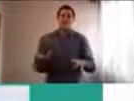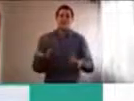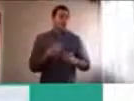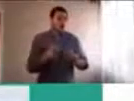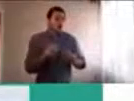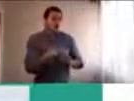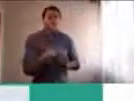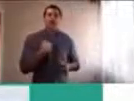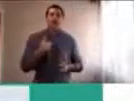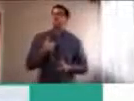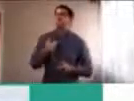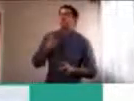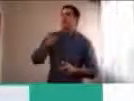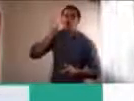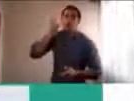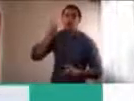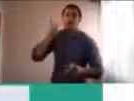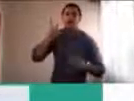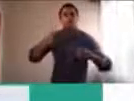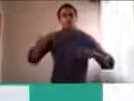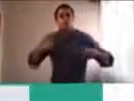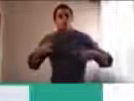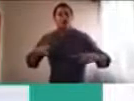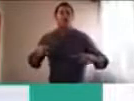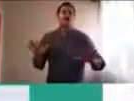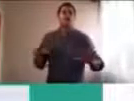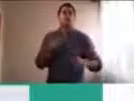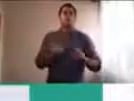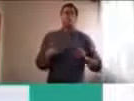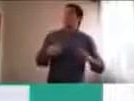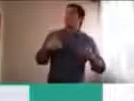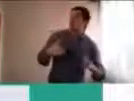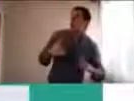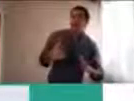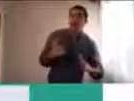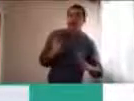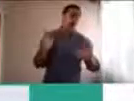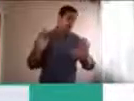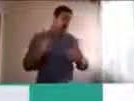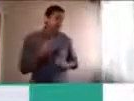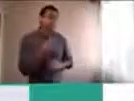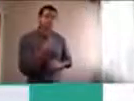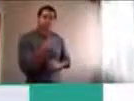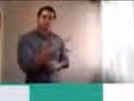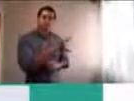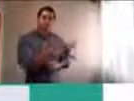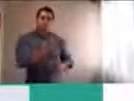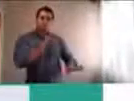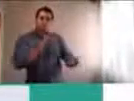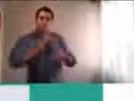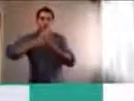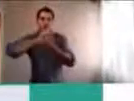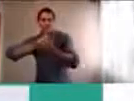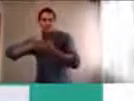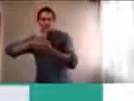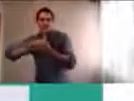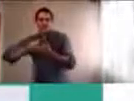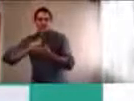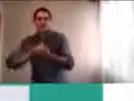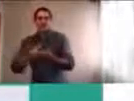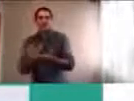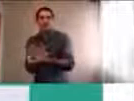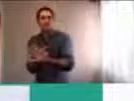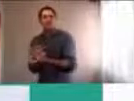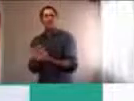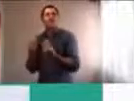¿no? Cada uno tiene su estrategia, y está bueno poder construirlo, entre todos, para que después, sea un recurso, que se puede usar, entre